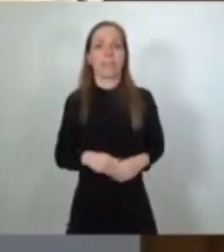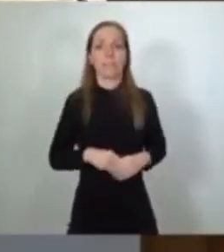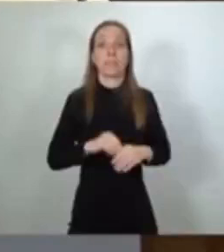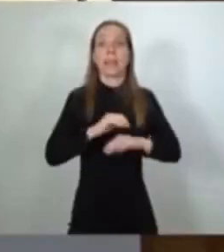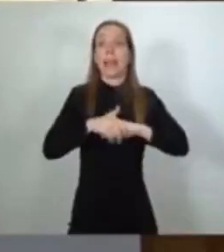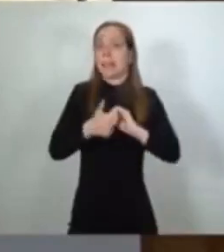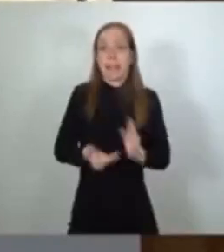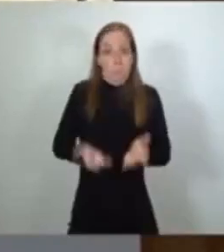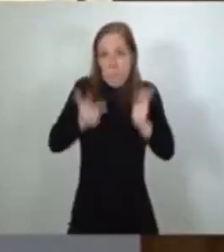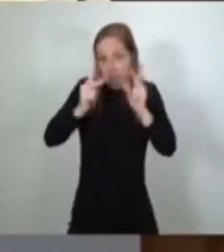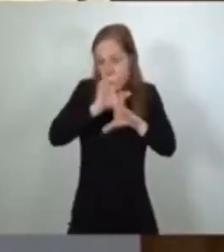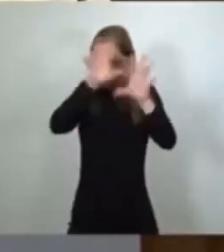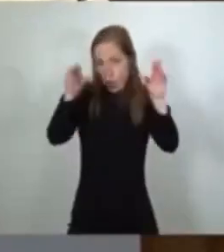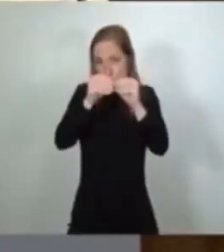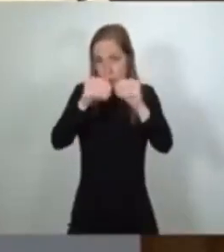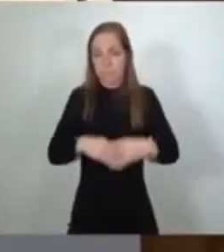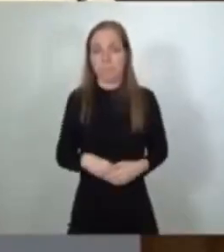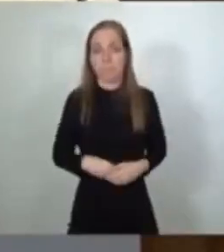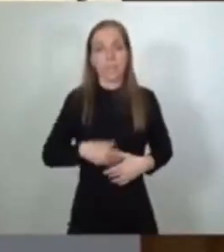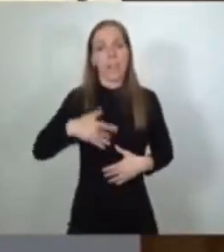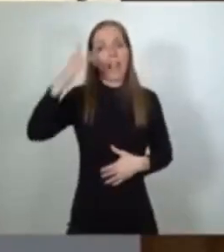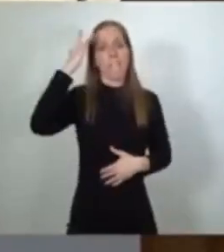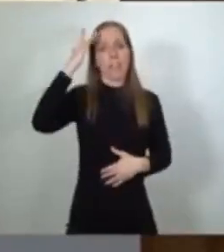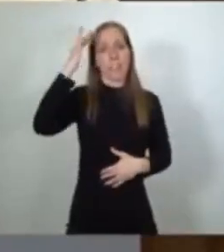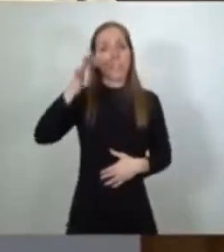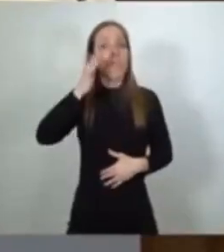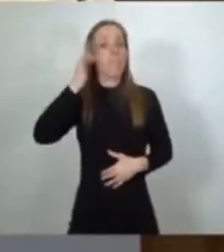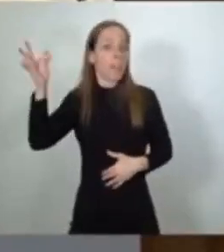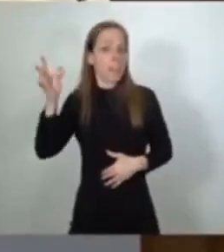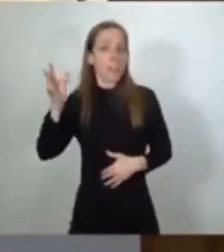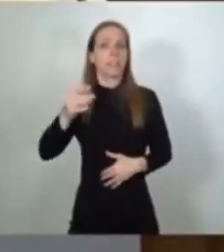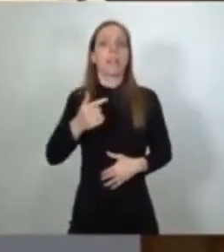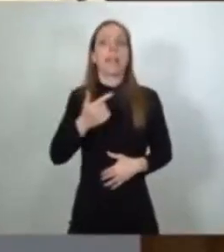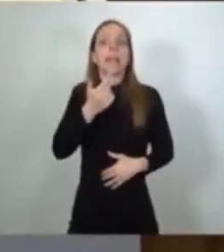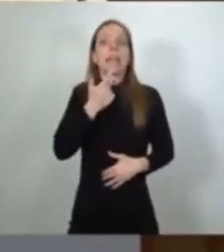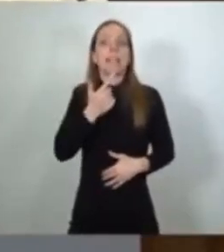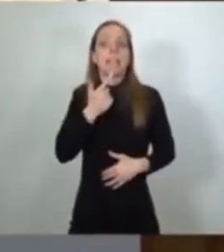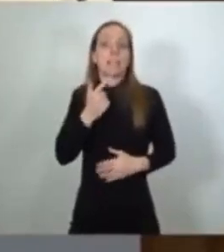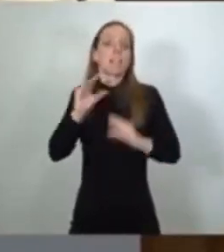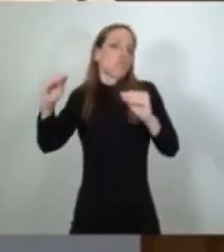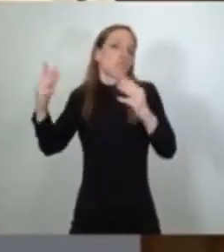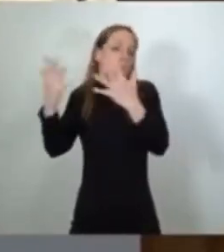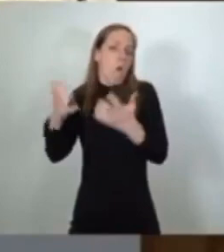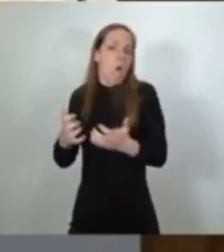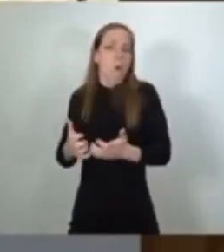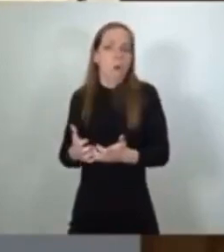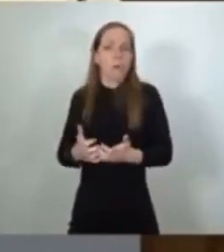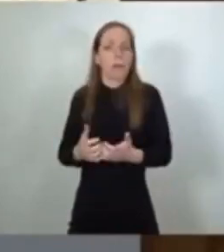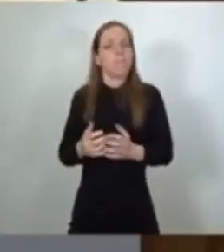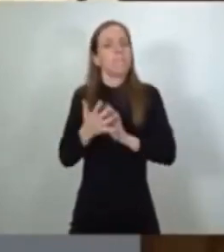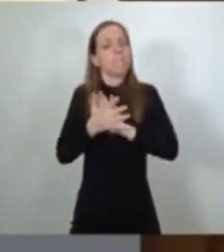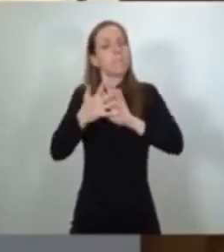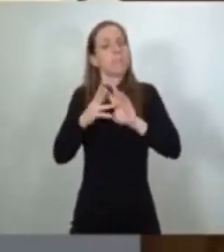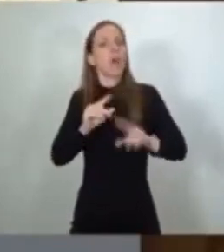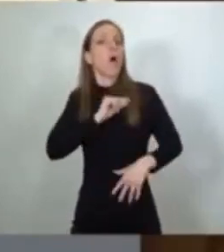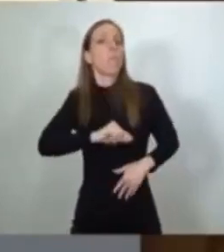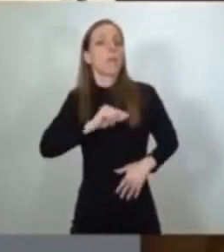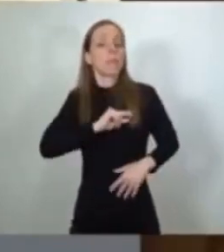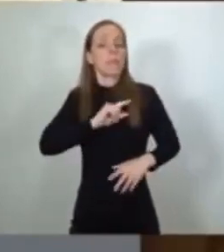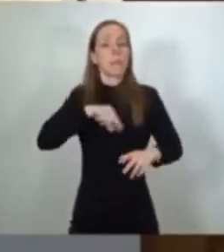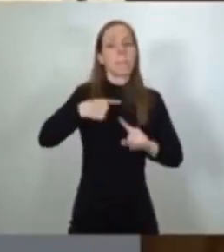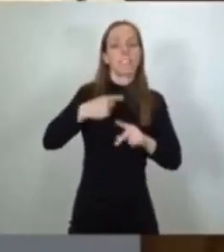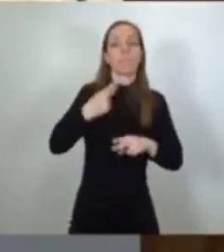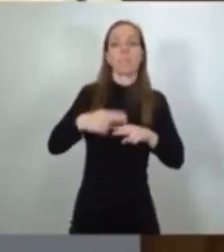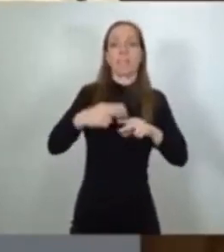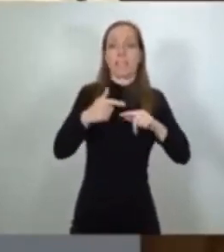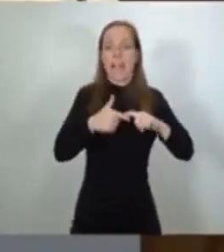en suma. El filósofo francés Didier Yvon nos habla en su obra de una ética y una política de la generosidad.